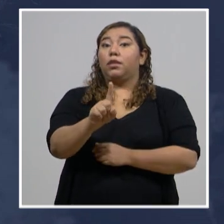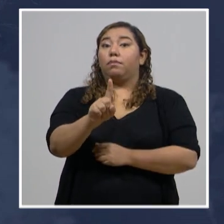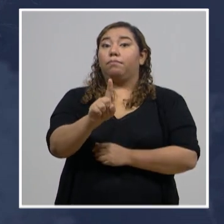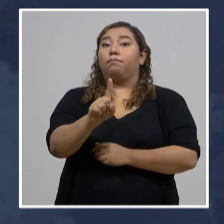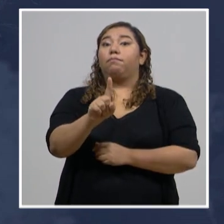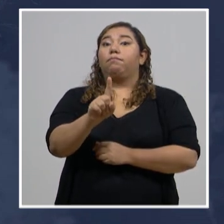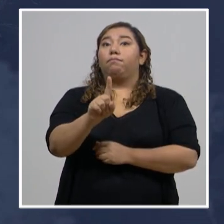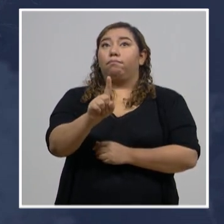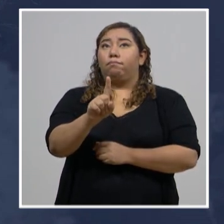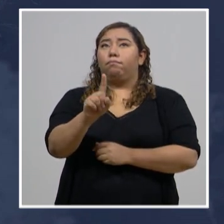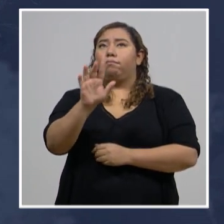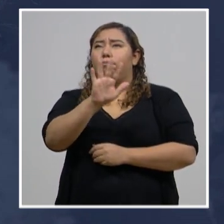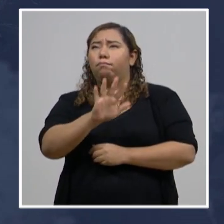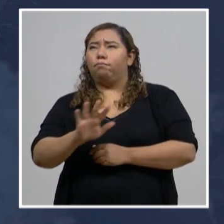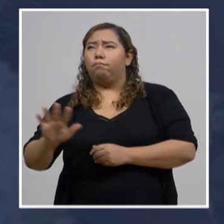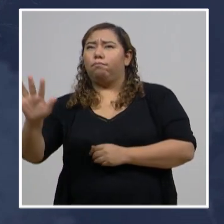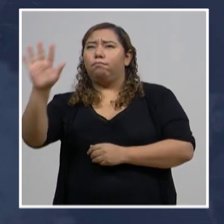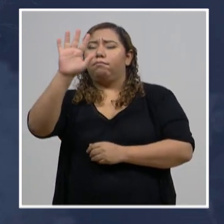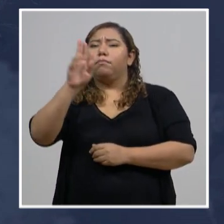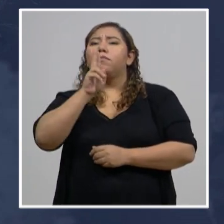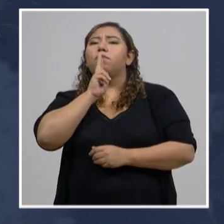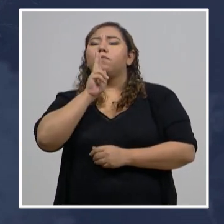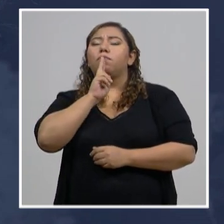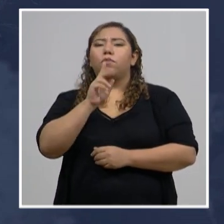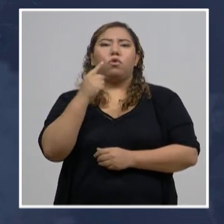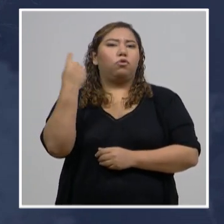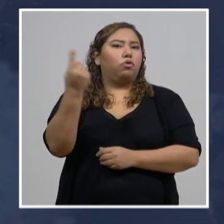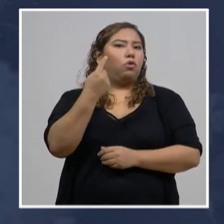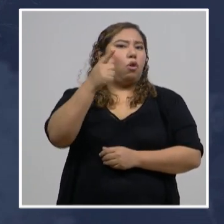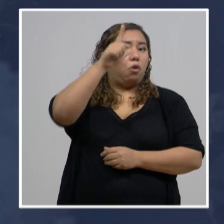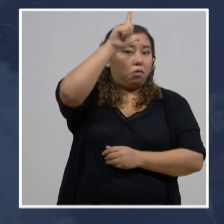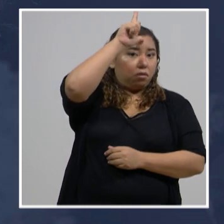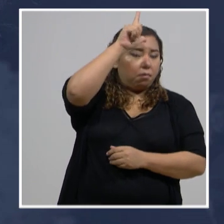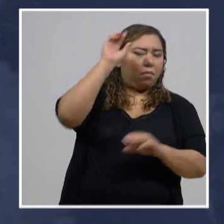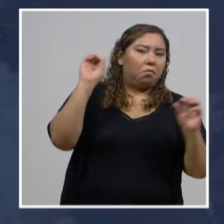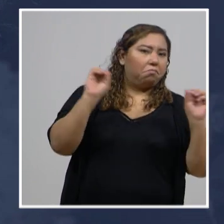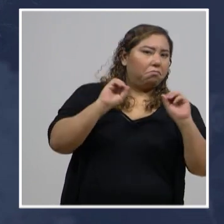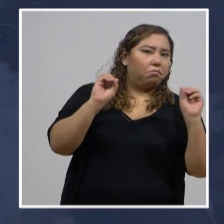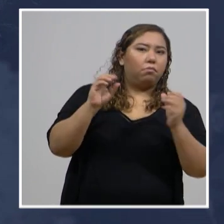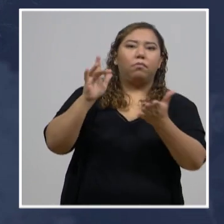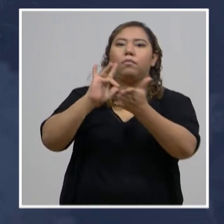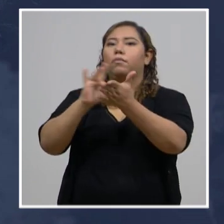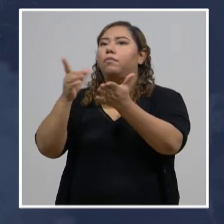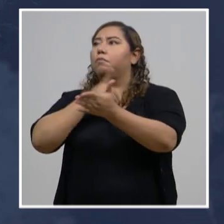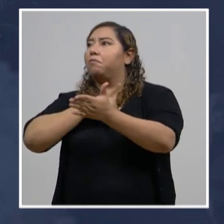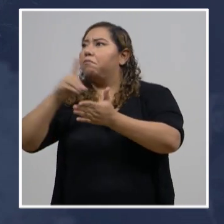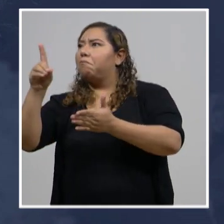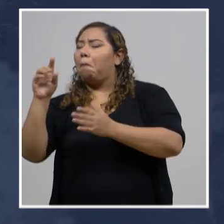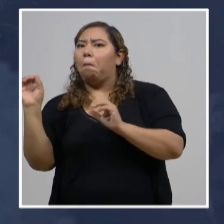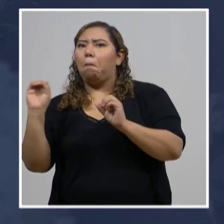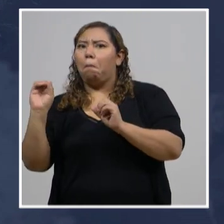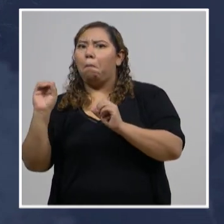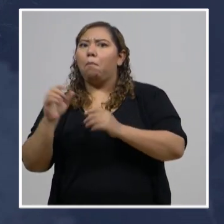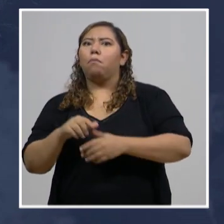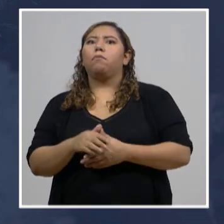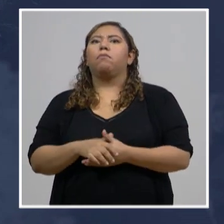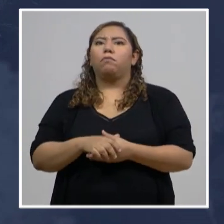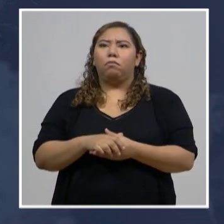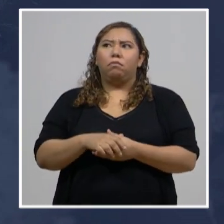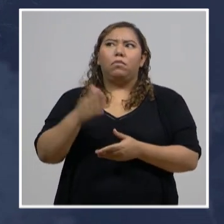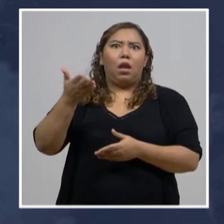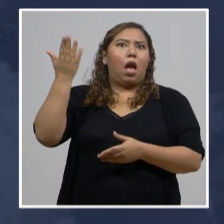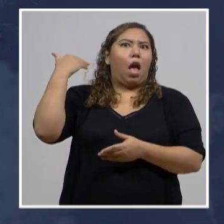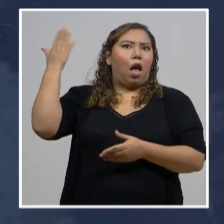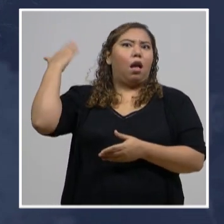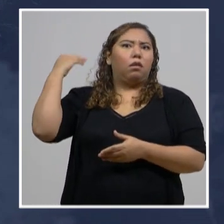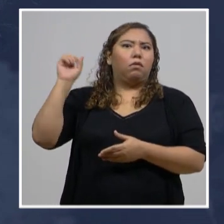país prácticamente a excepción de Lempira y gracias a Dios que en los últimos días ha mostrado un número importante de casos, pero el